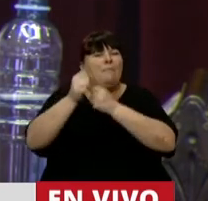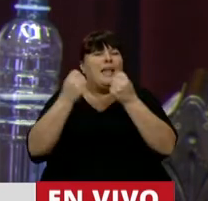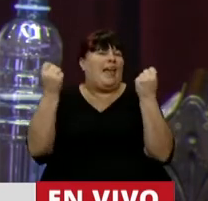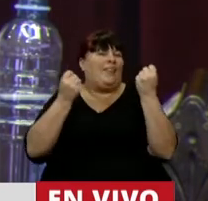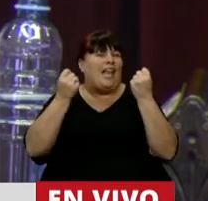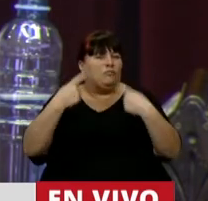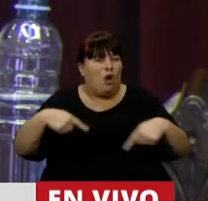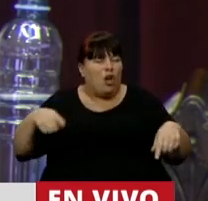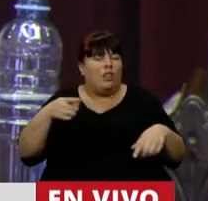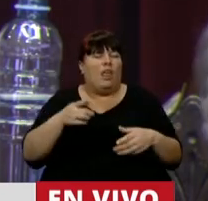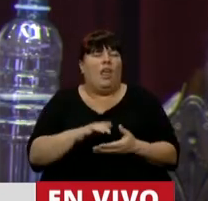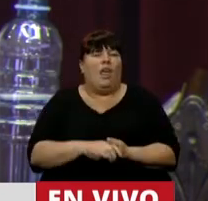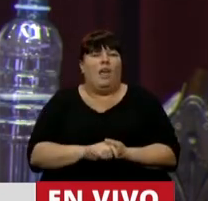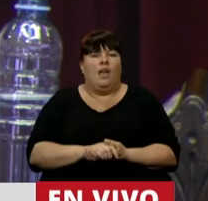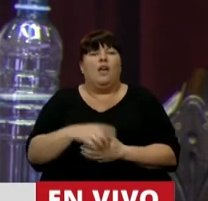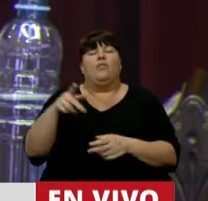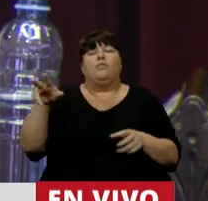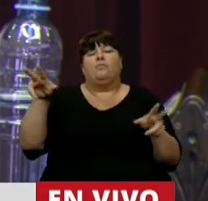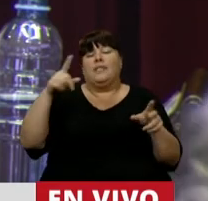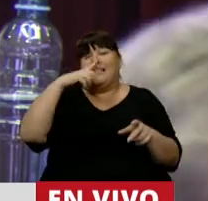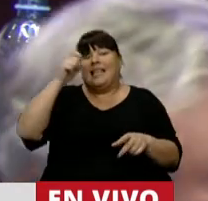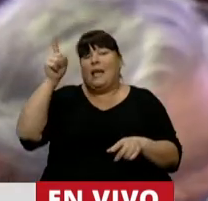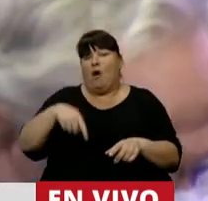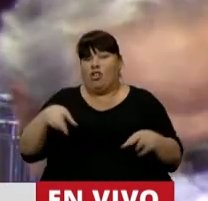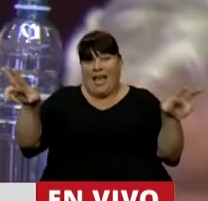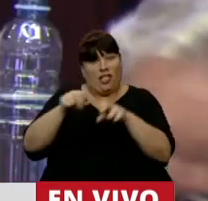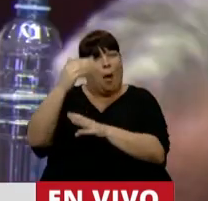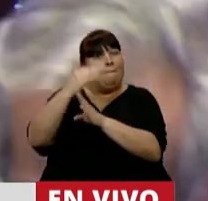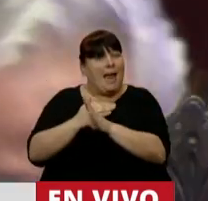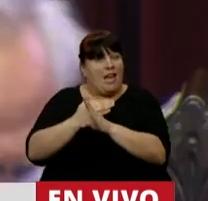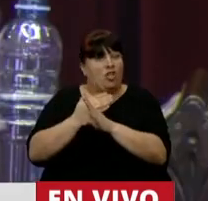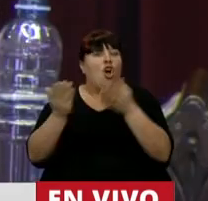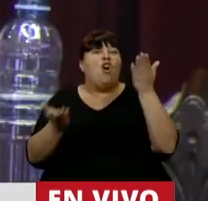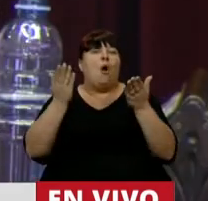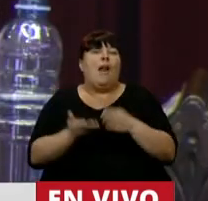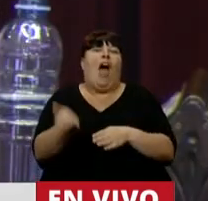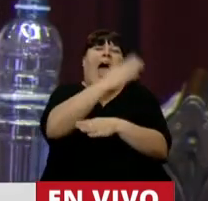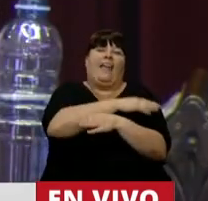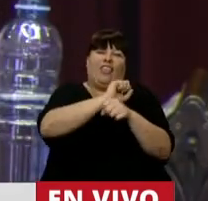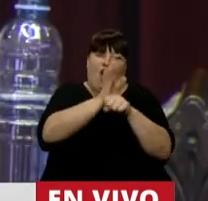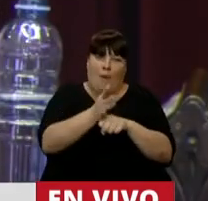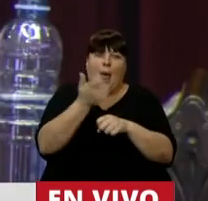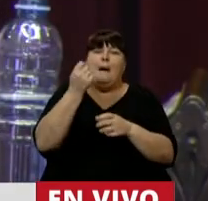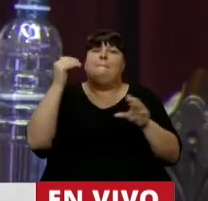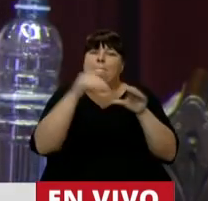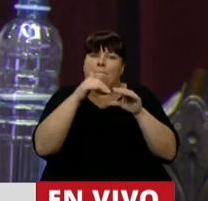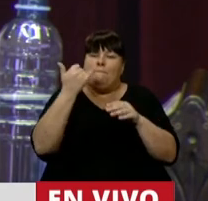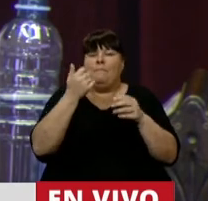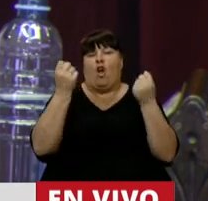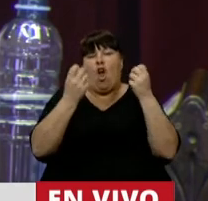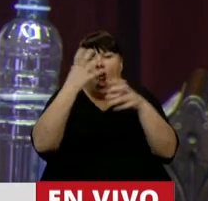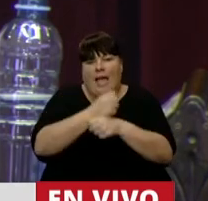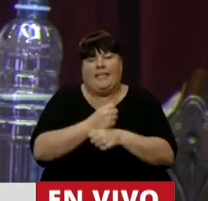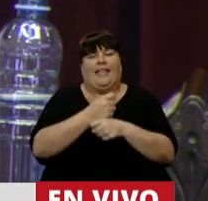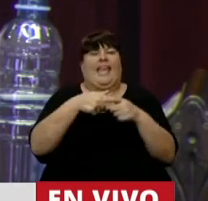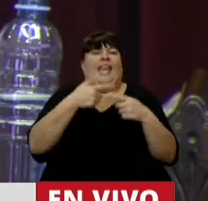transporte que está facturando el 70% de lo que facturaba en épocas normales, que tiene un patrimonio en sus unidades, en